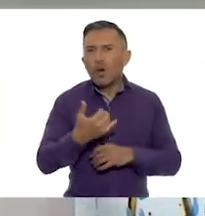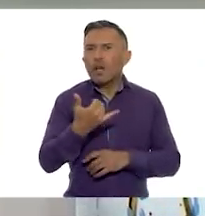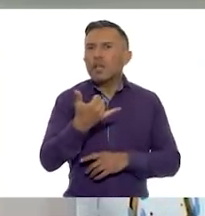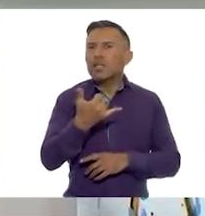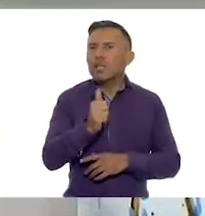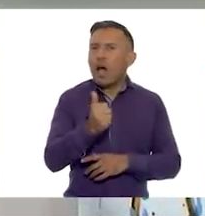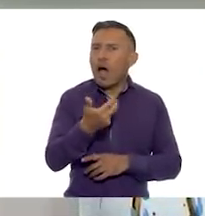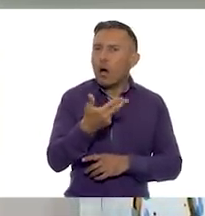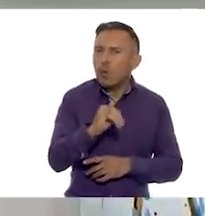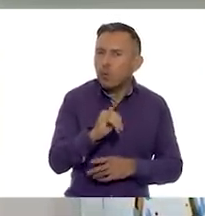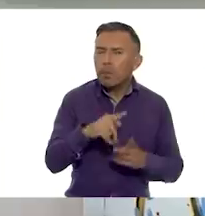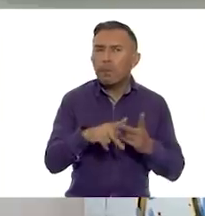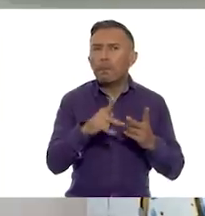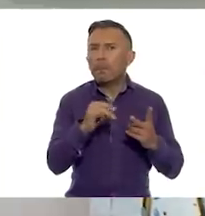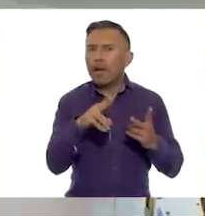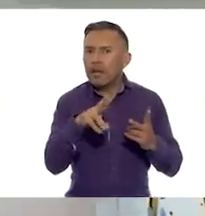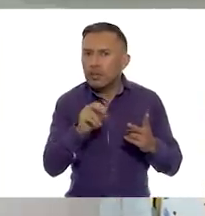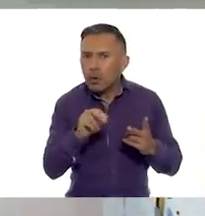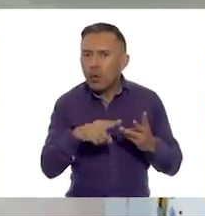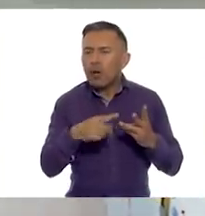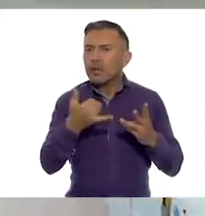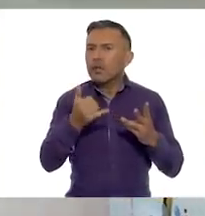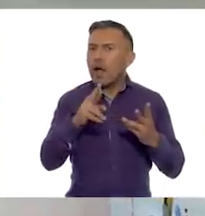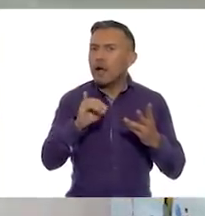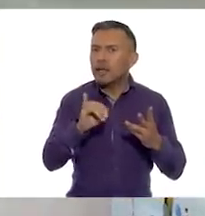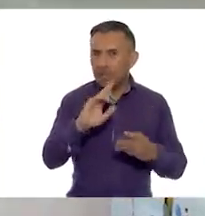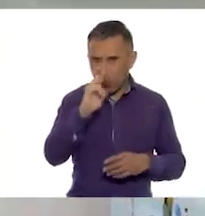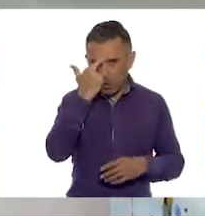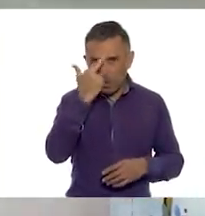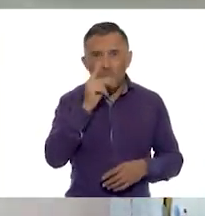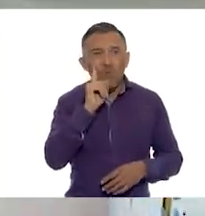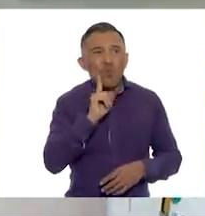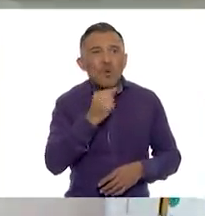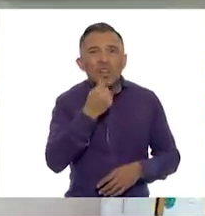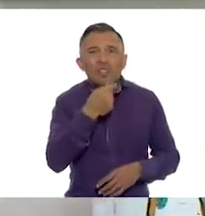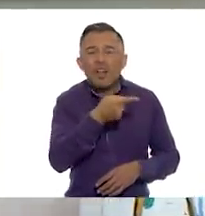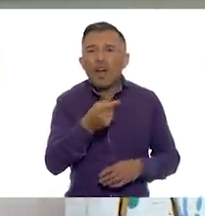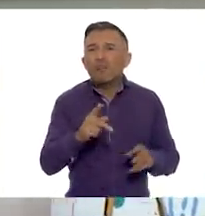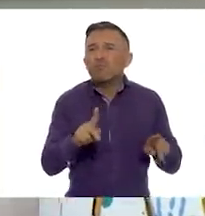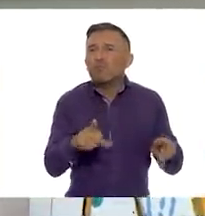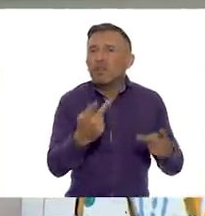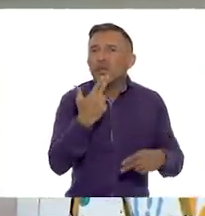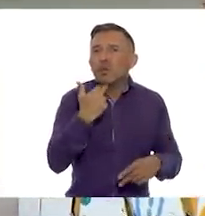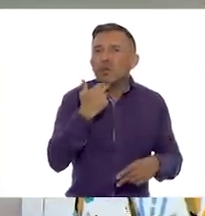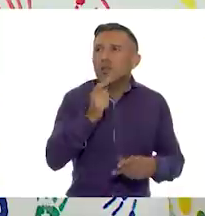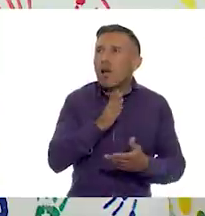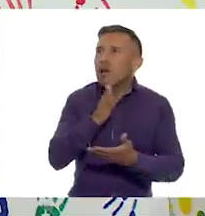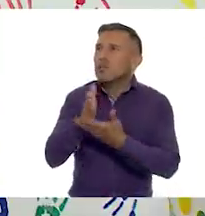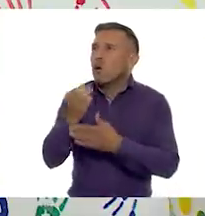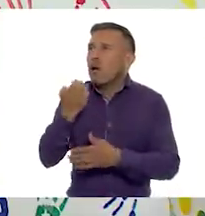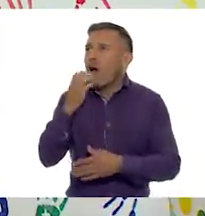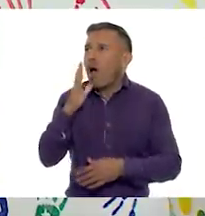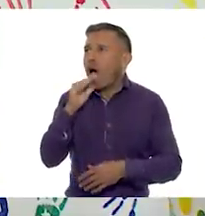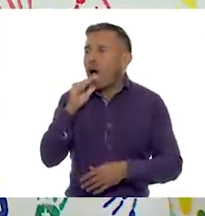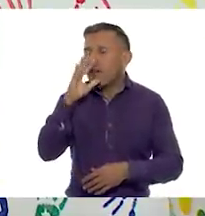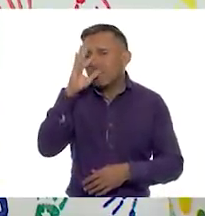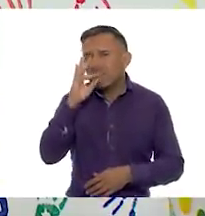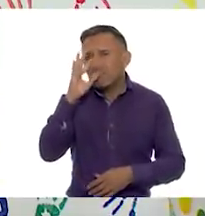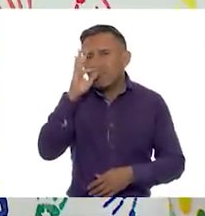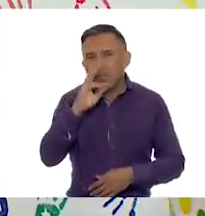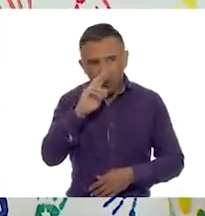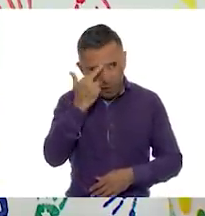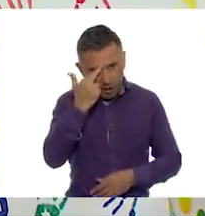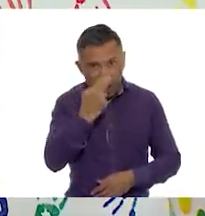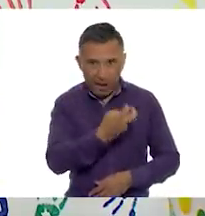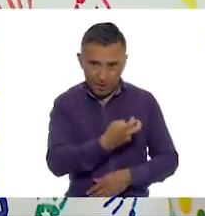Pedro y Gaby. ¿Se acuerdan? La niña que vendía dulces y que no podía ir a la escuela. Así es. Pues el día de hoy vamos a seguir hablando de la